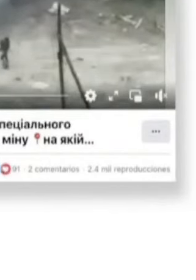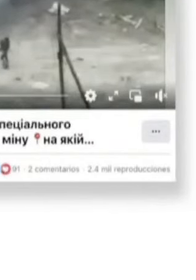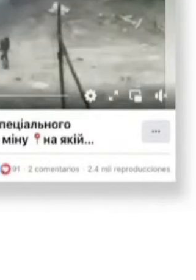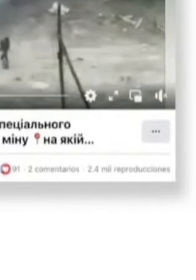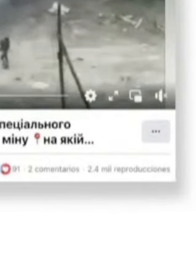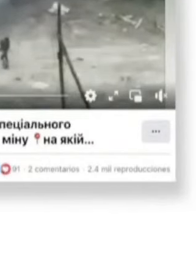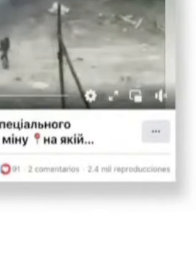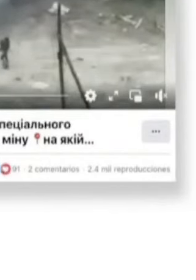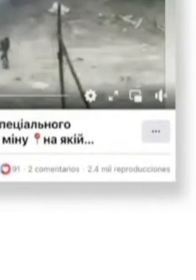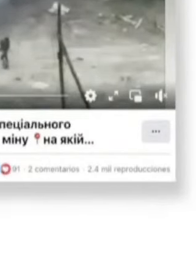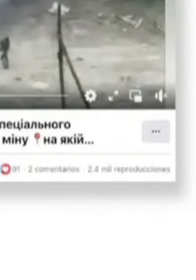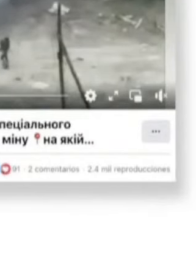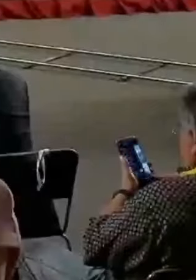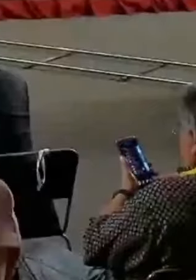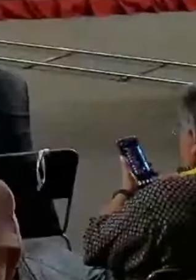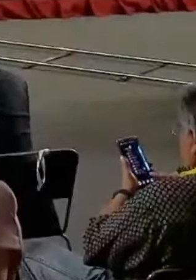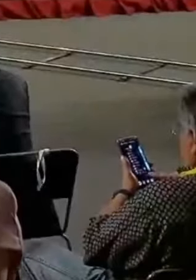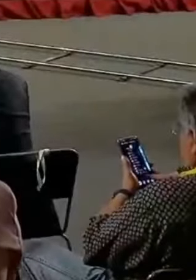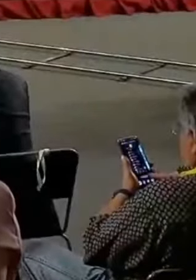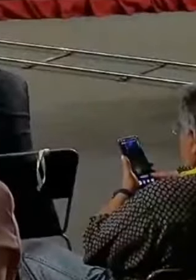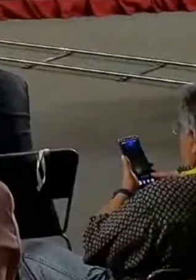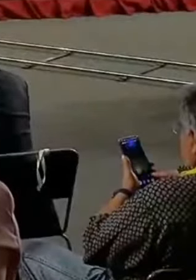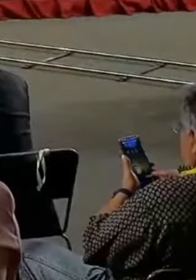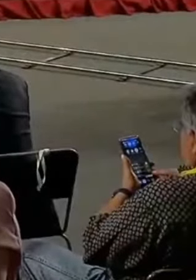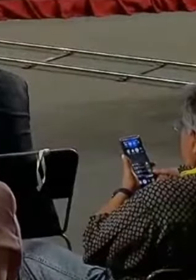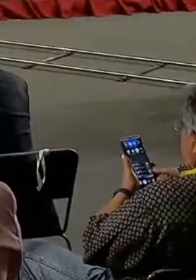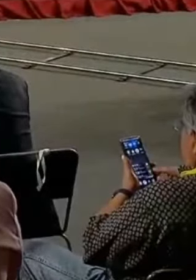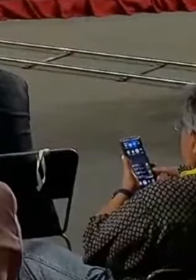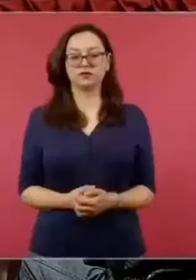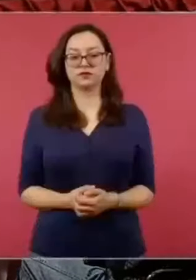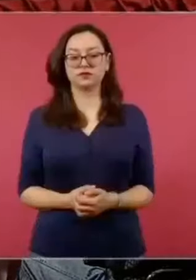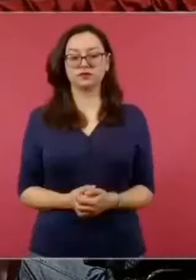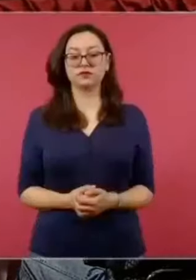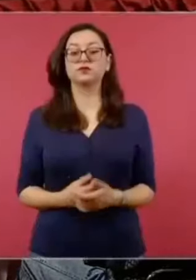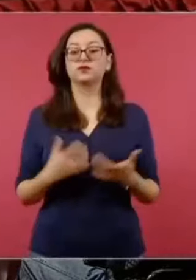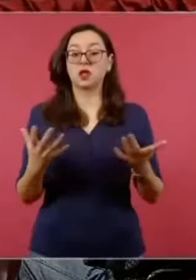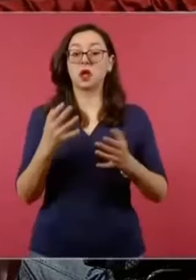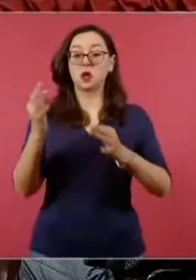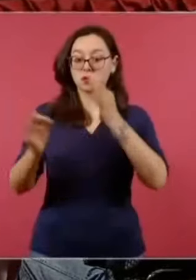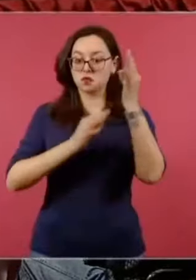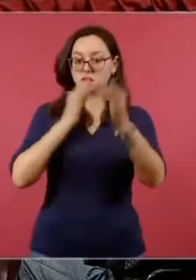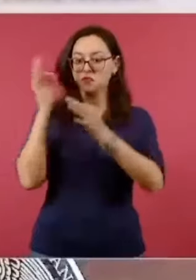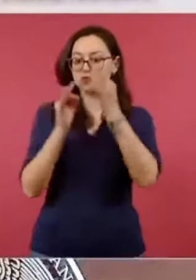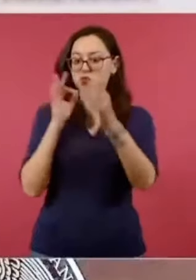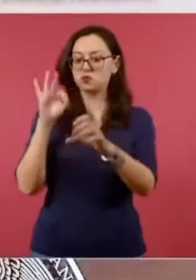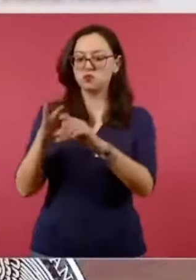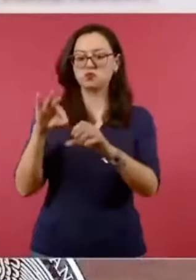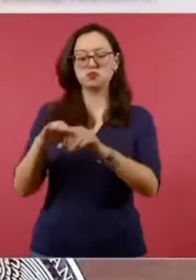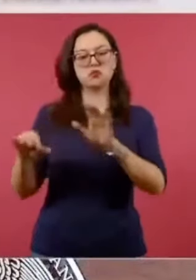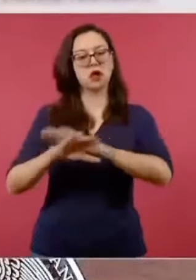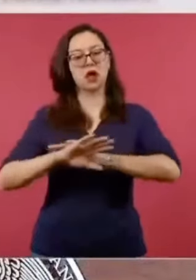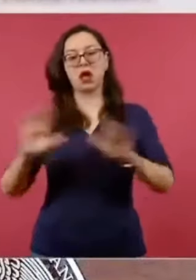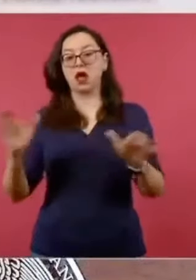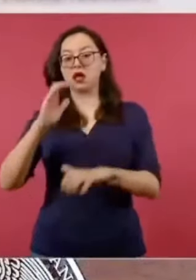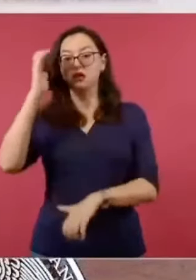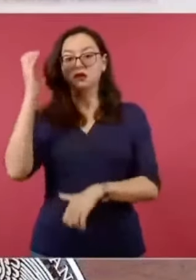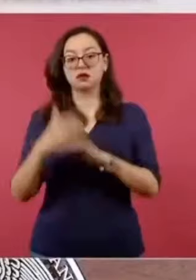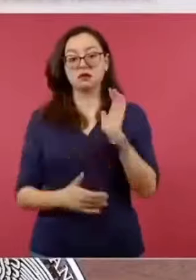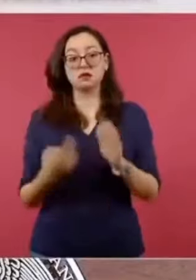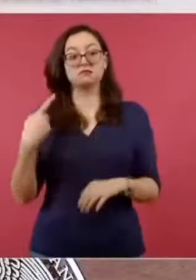de la desinformación continúa. Hay que estar atentos para no caer en noticias falsas, en fotografías